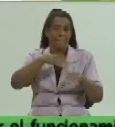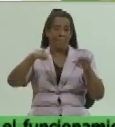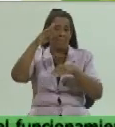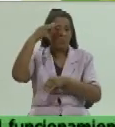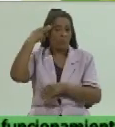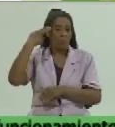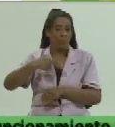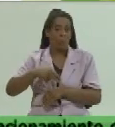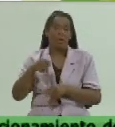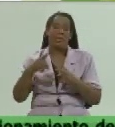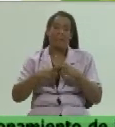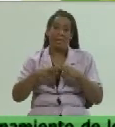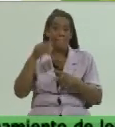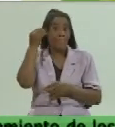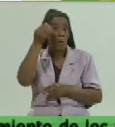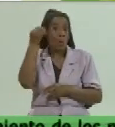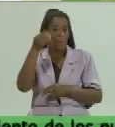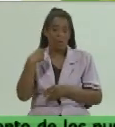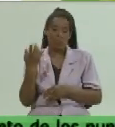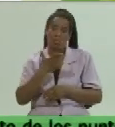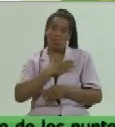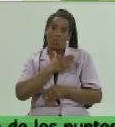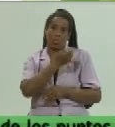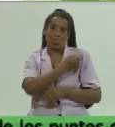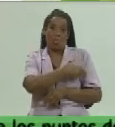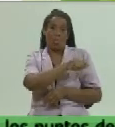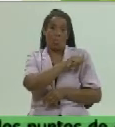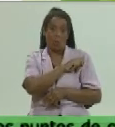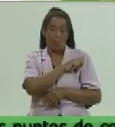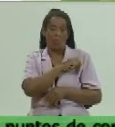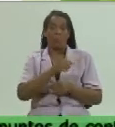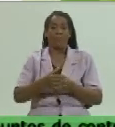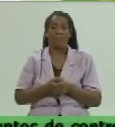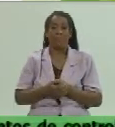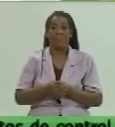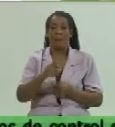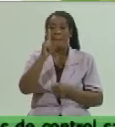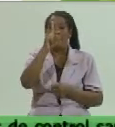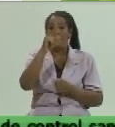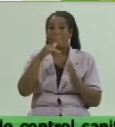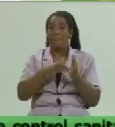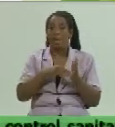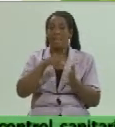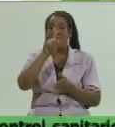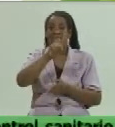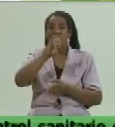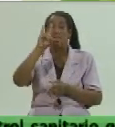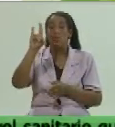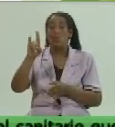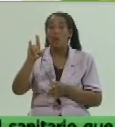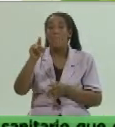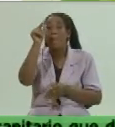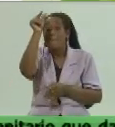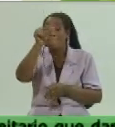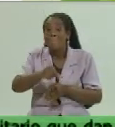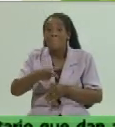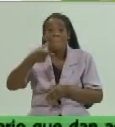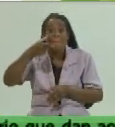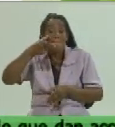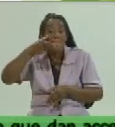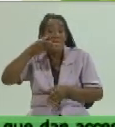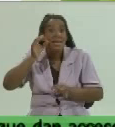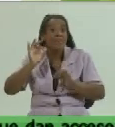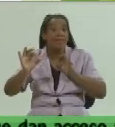que debe ser la preocupación y ocupación de nuestro pueblo. 1.019 casos en vigilancia, son personas en las que estamos